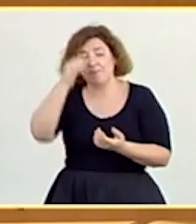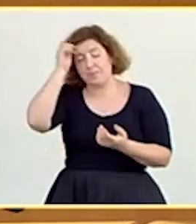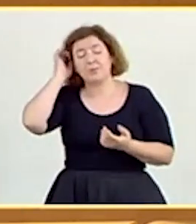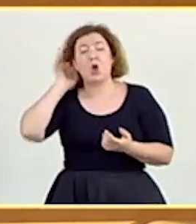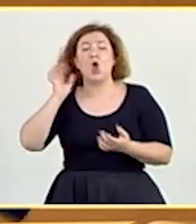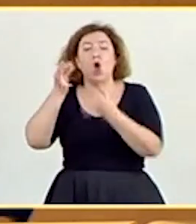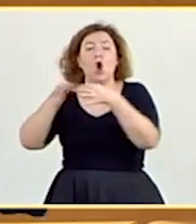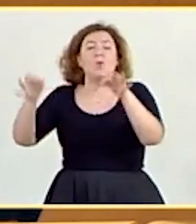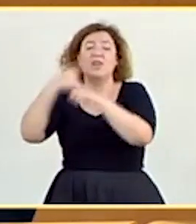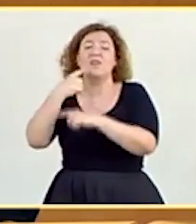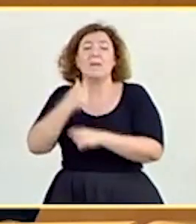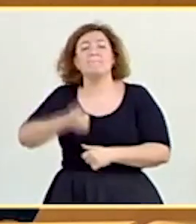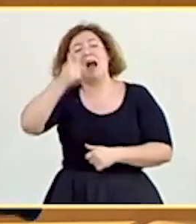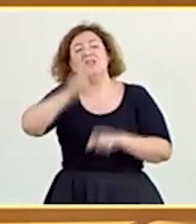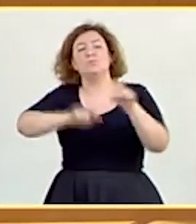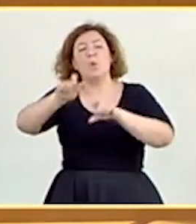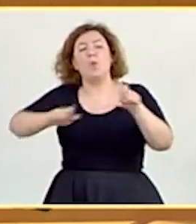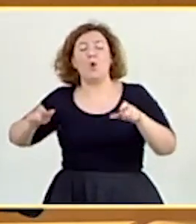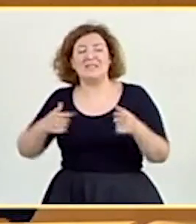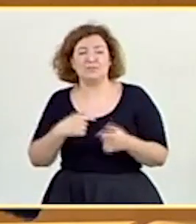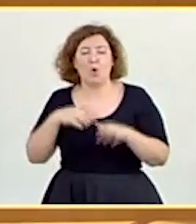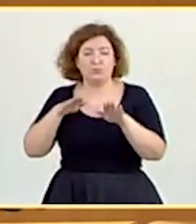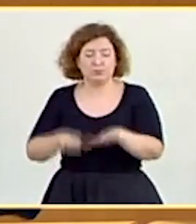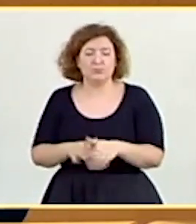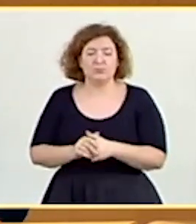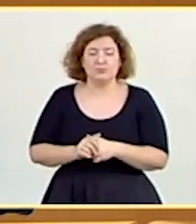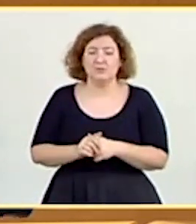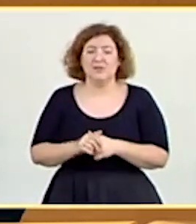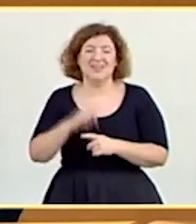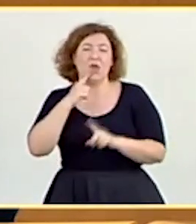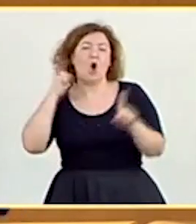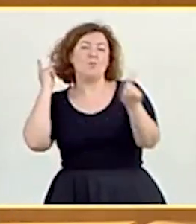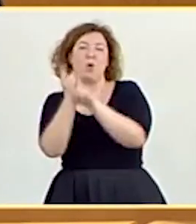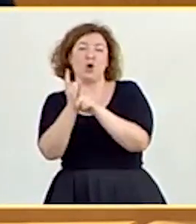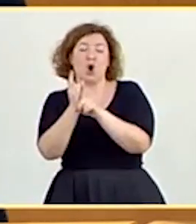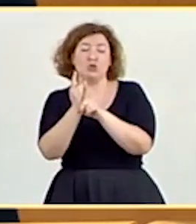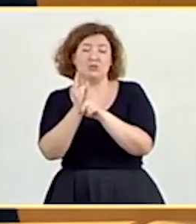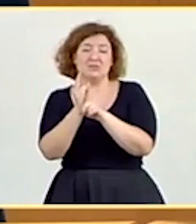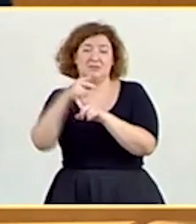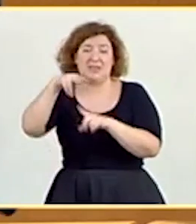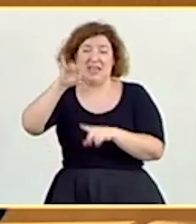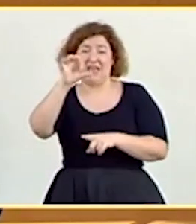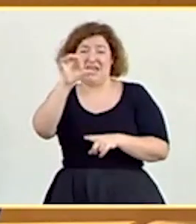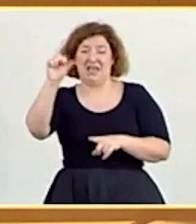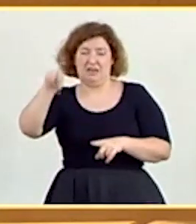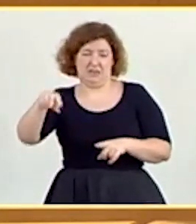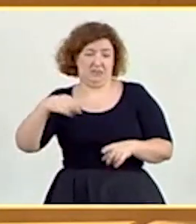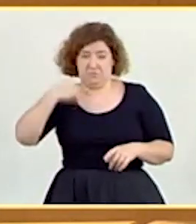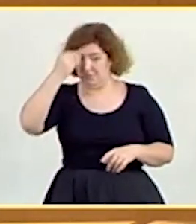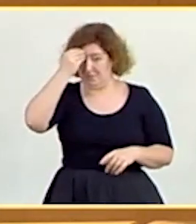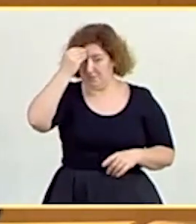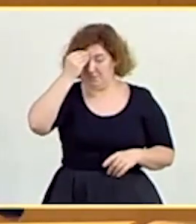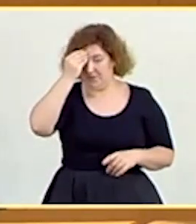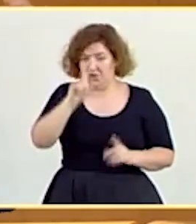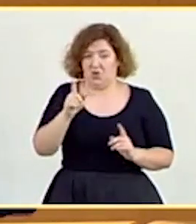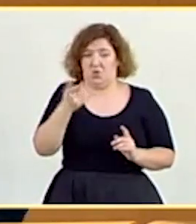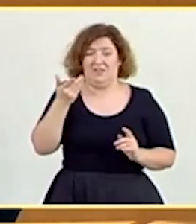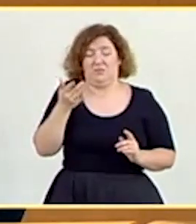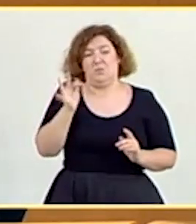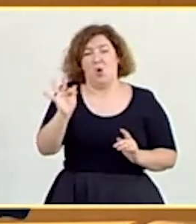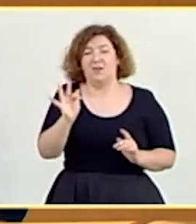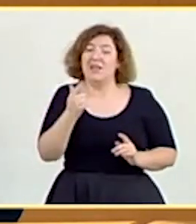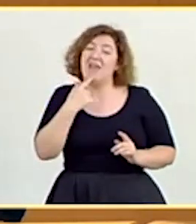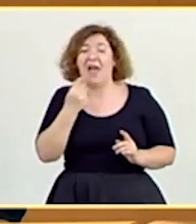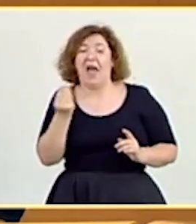proponen es más populismo. Y han planteado un boicot a Nissan, que yo no creo que ayude mucho a reconducir la situación. Y además de